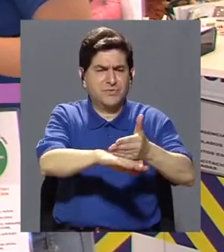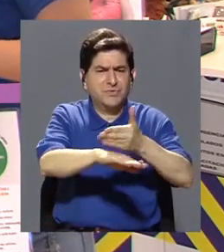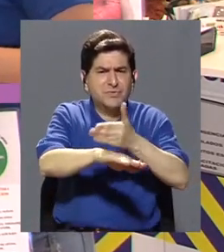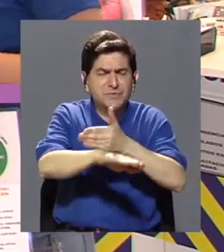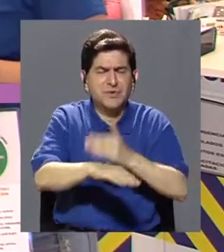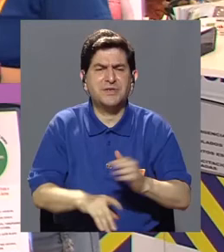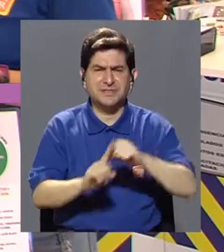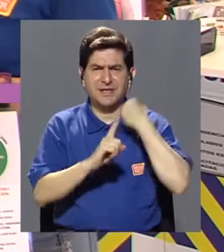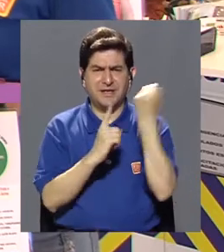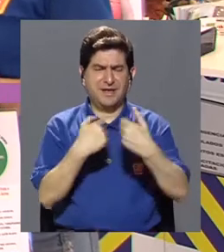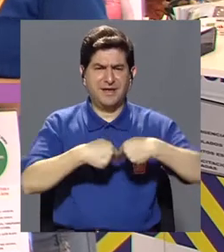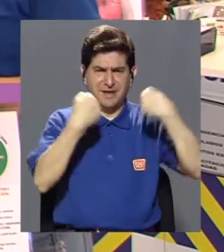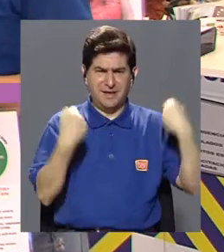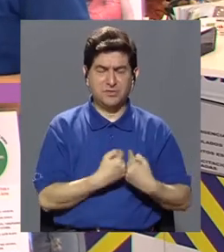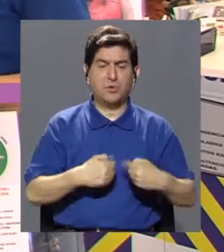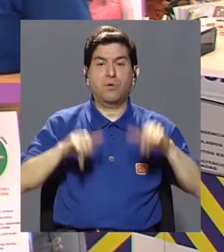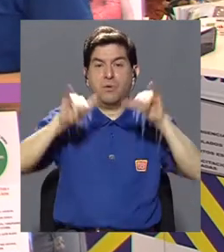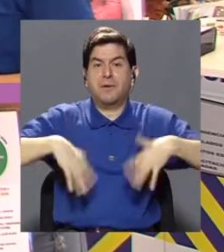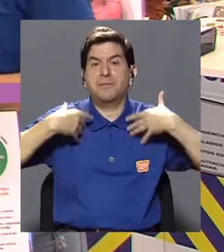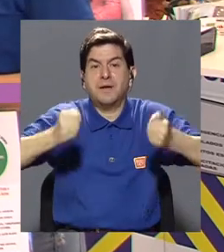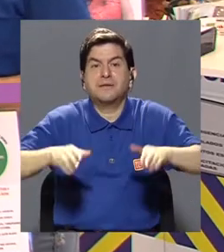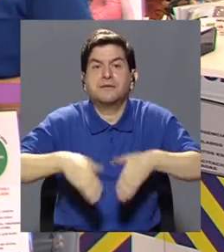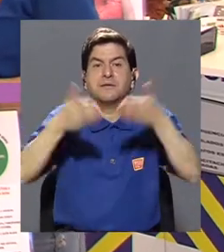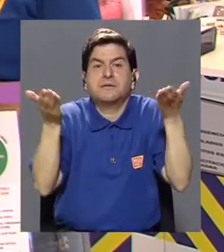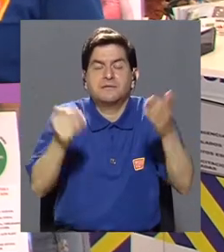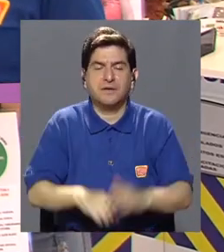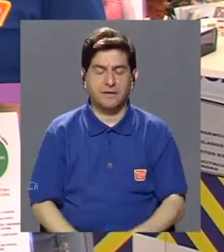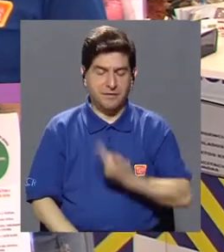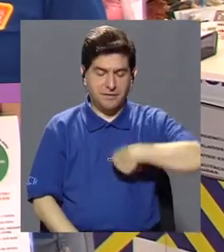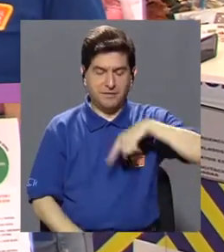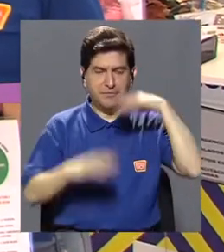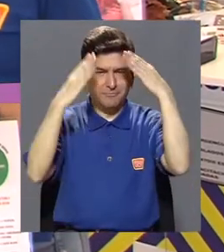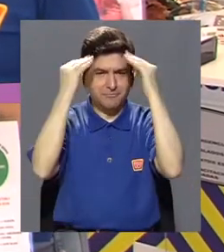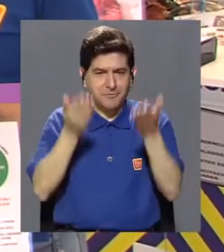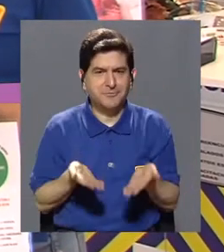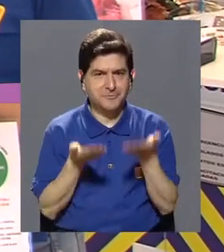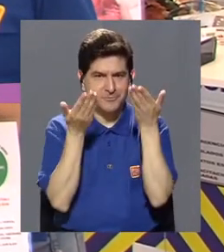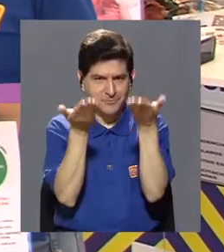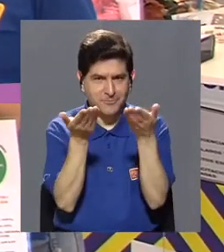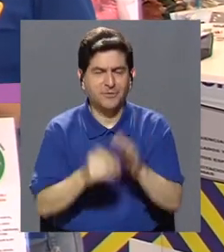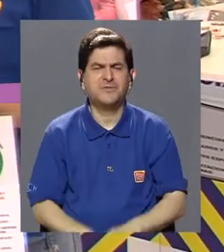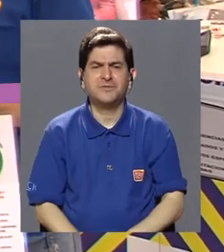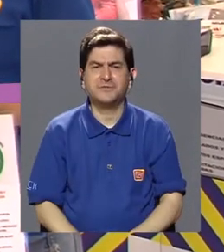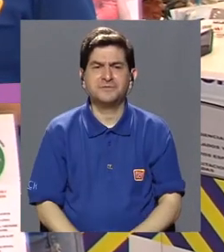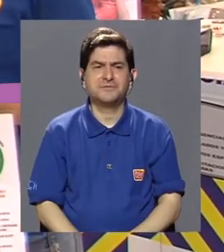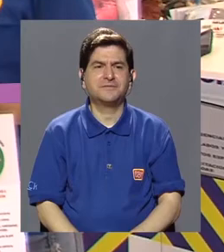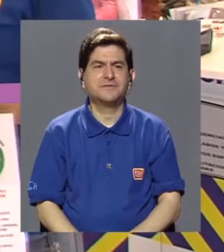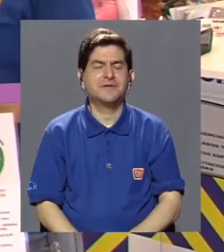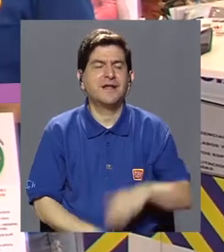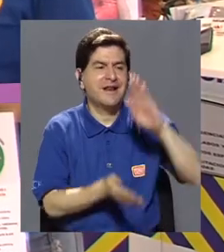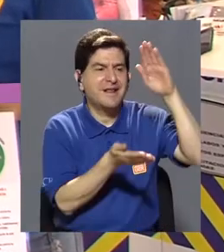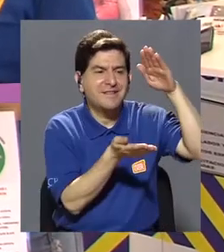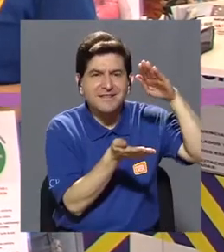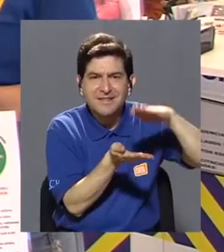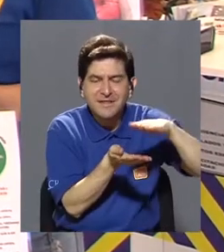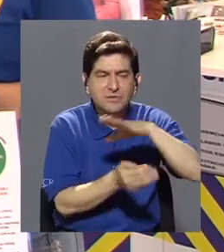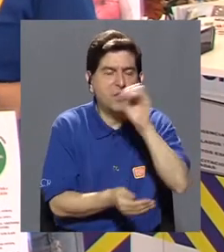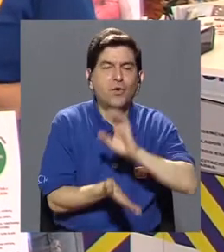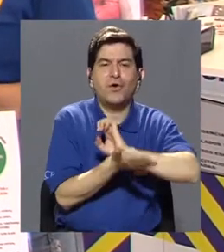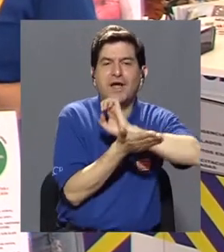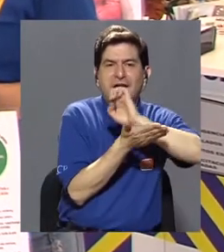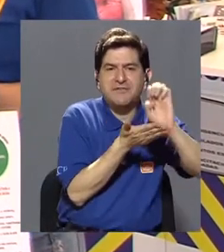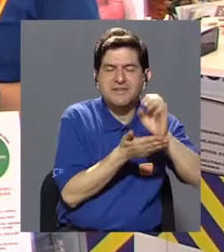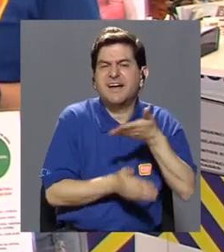corazón o cómo podemos tenerlo? Claro. Básicamente, nosotros estamos dando información sobre cómo reducir o evitar